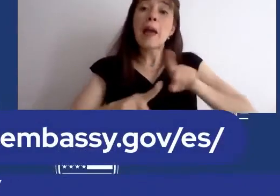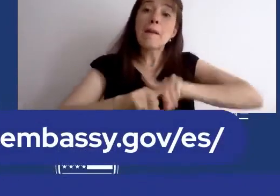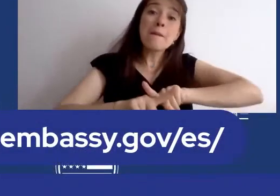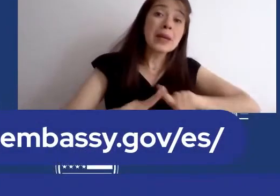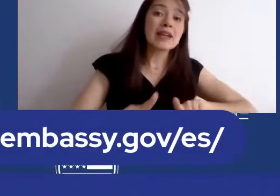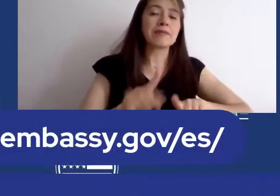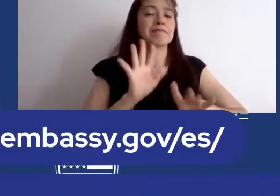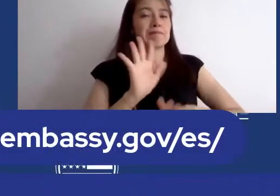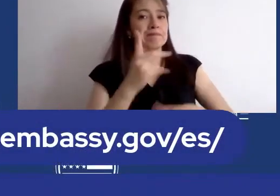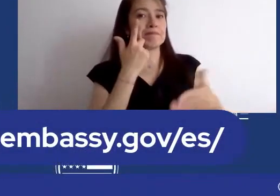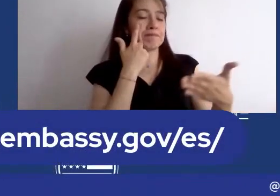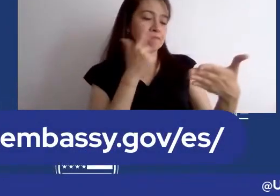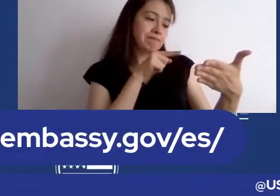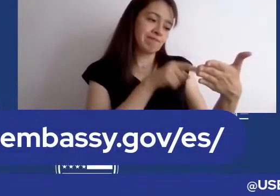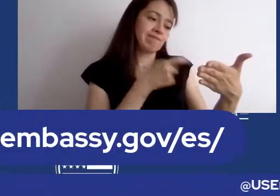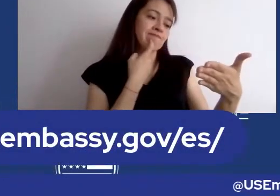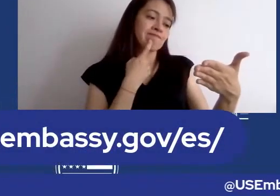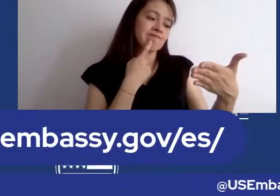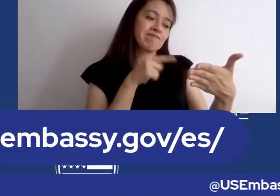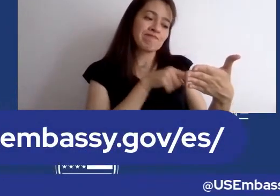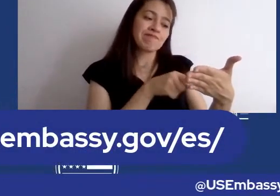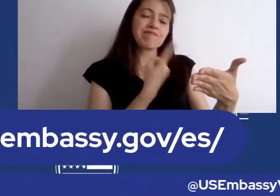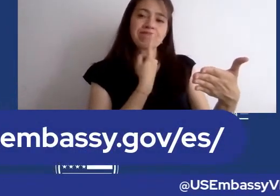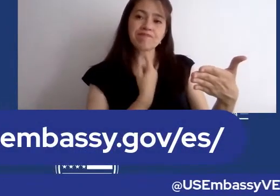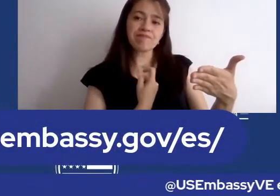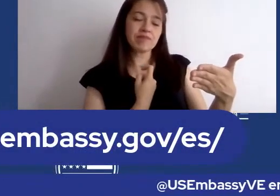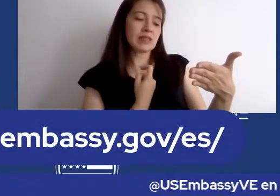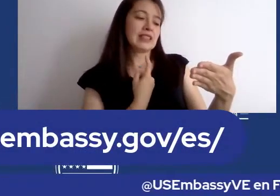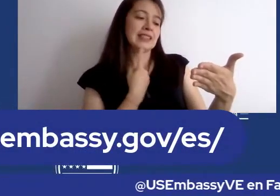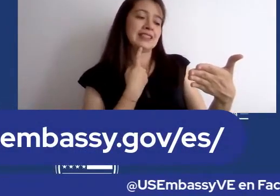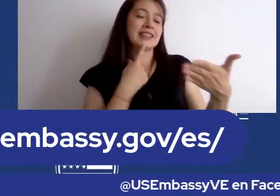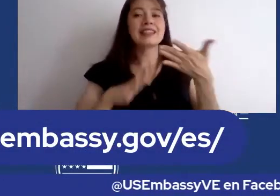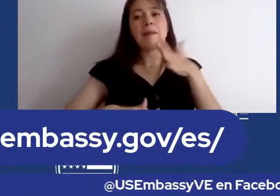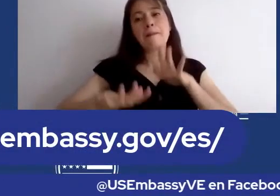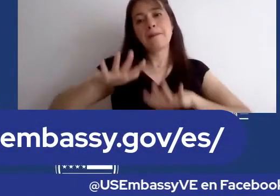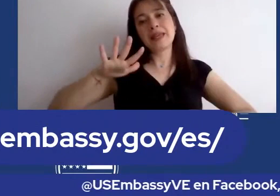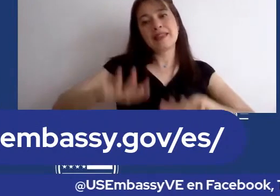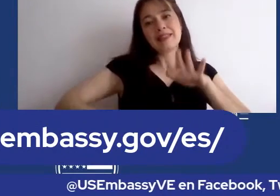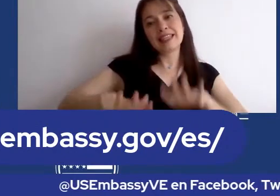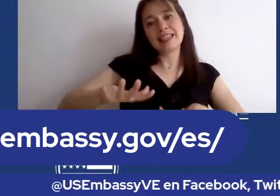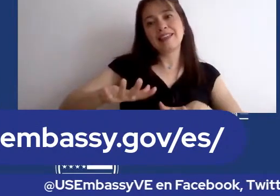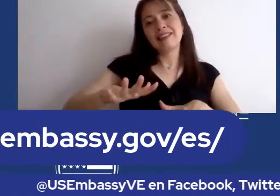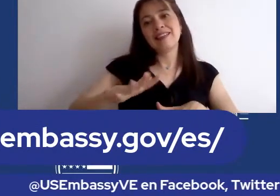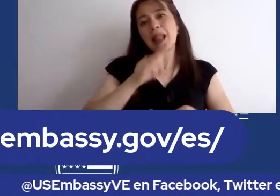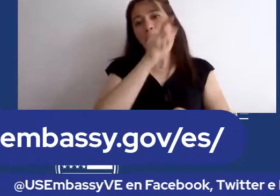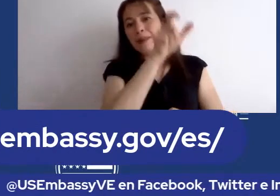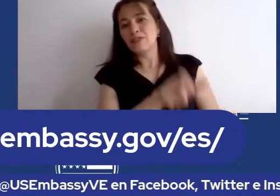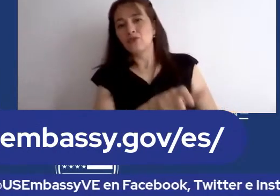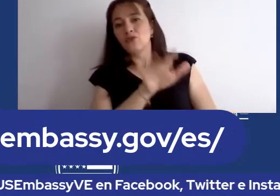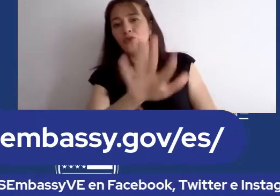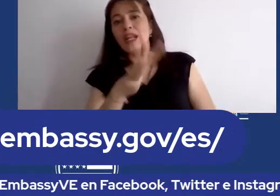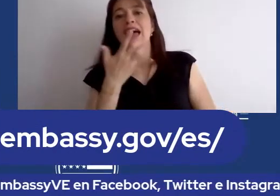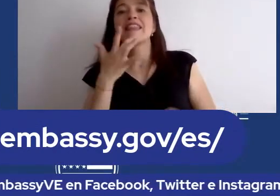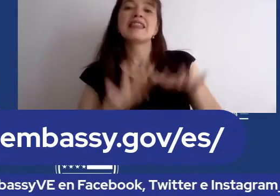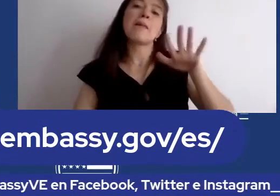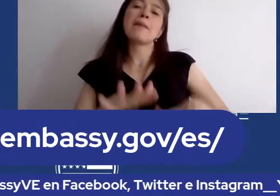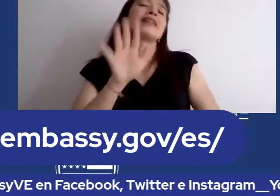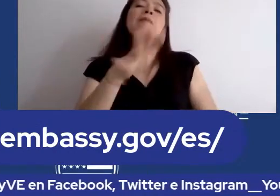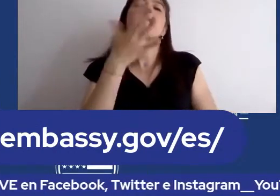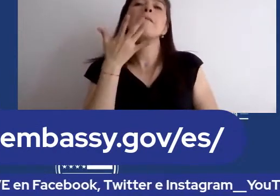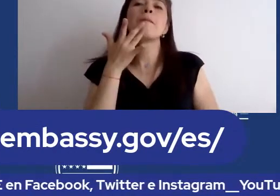la situación de del ciudadano o sea si